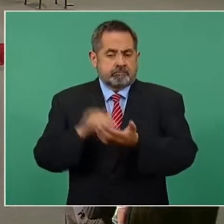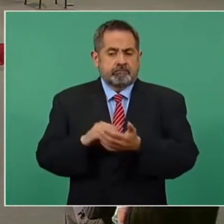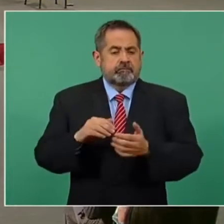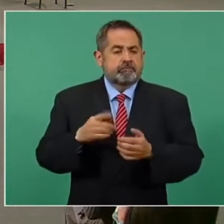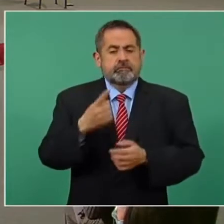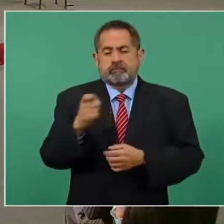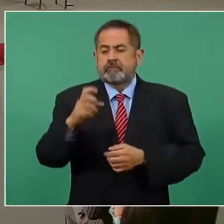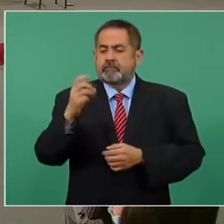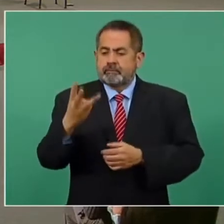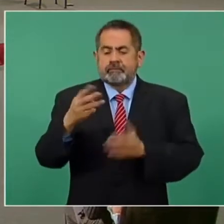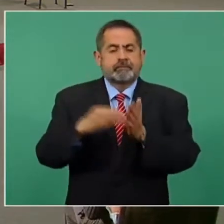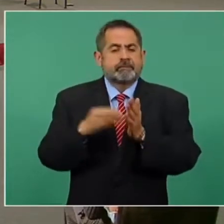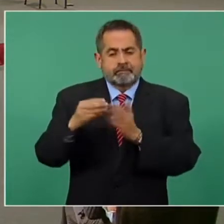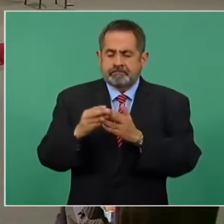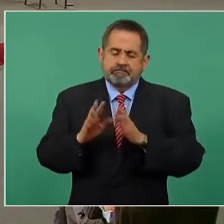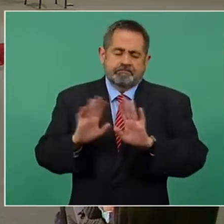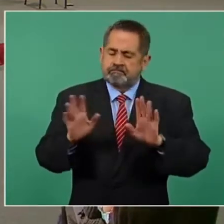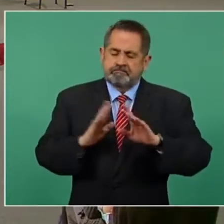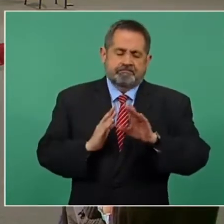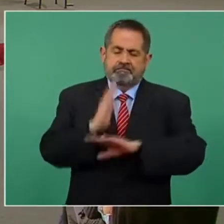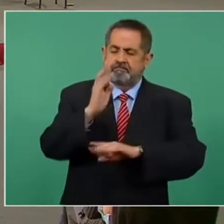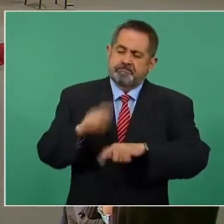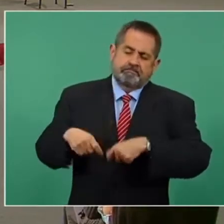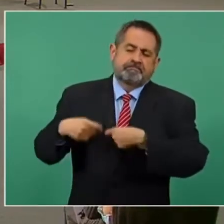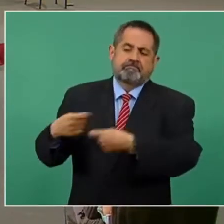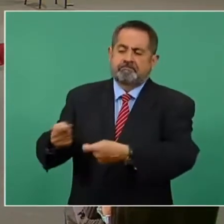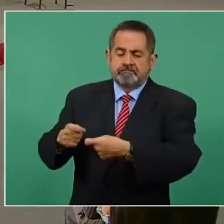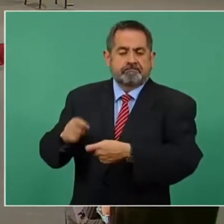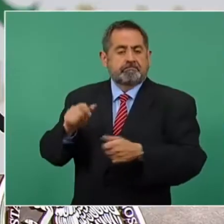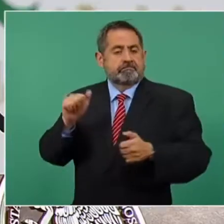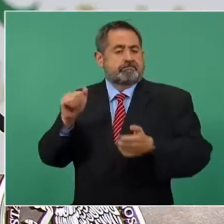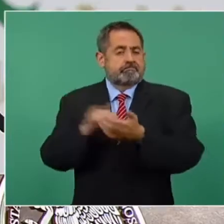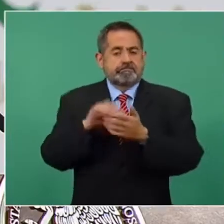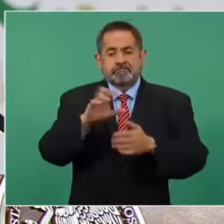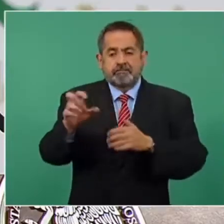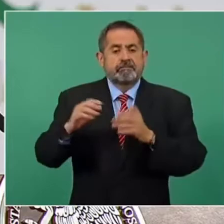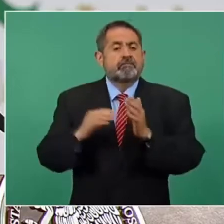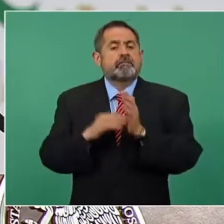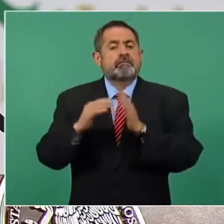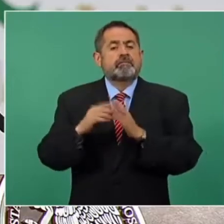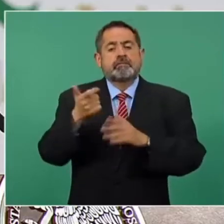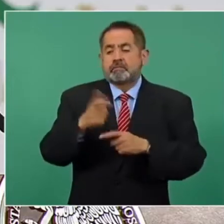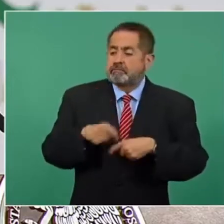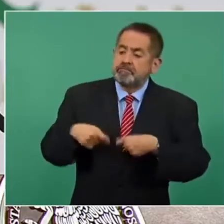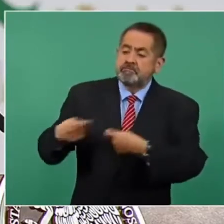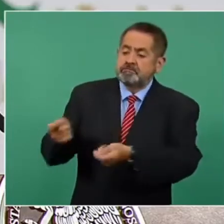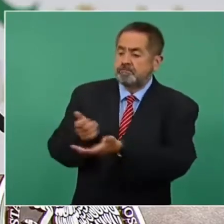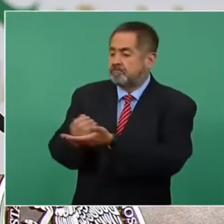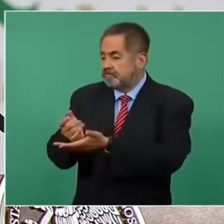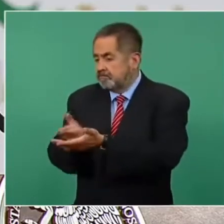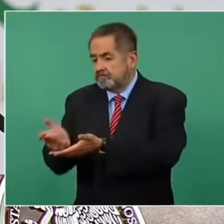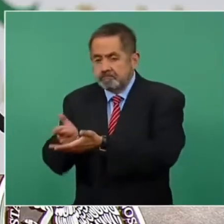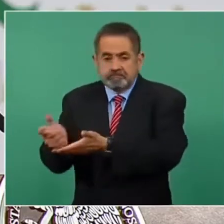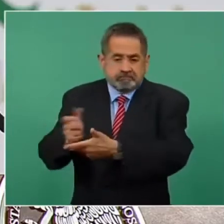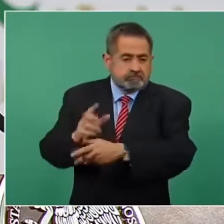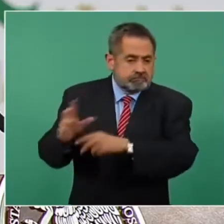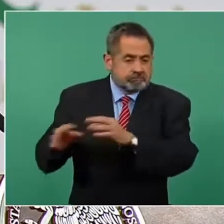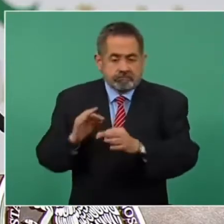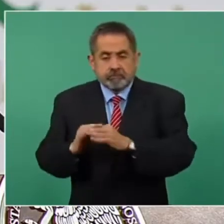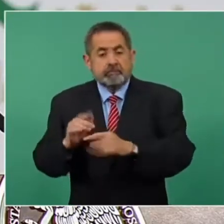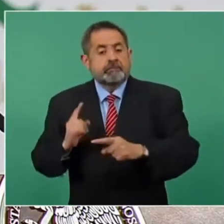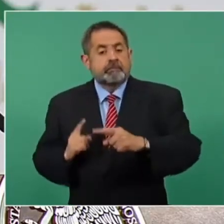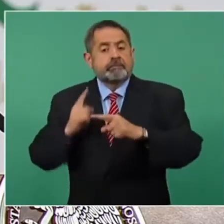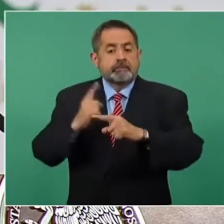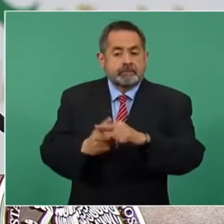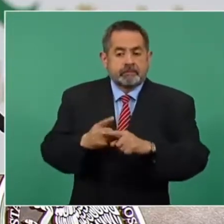millones supera, con mucho los 6 mil 500 millones de pesos, sin considerar los recursos que aporta